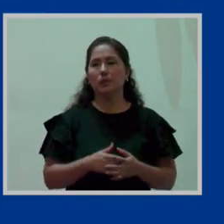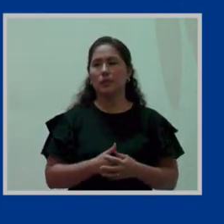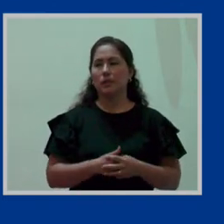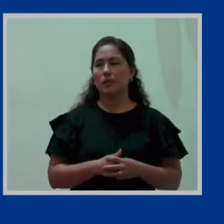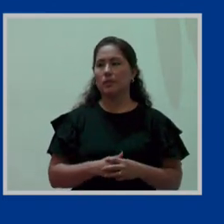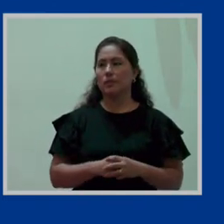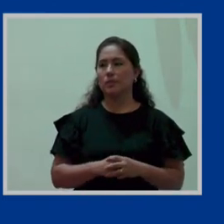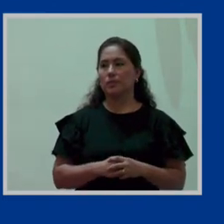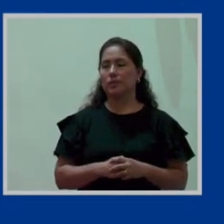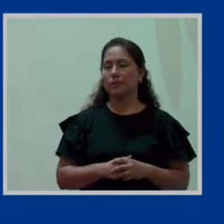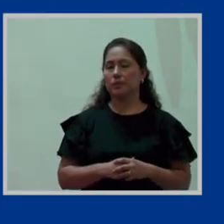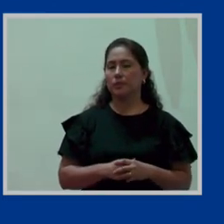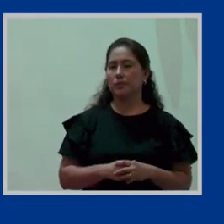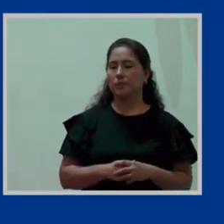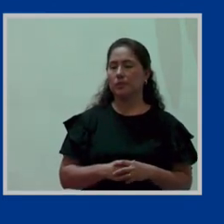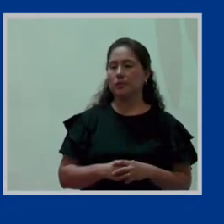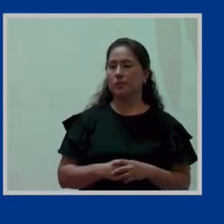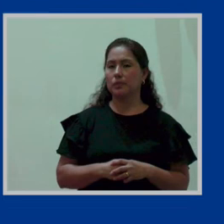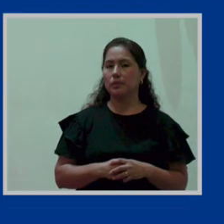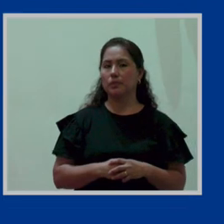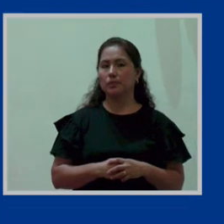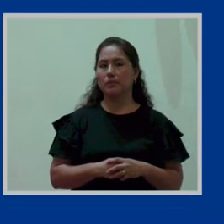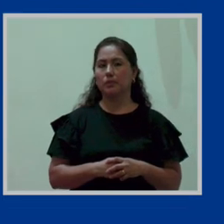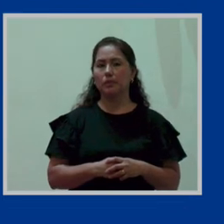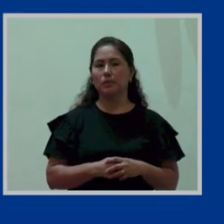señores el mismo ejemplo